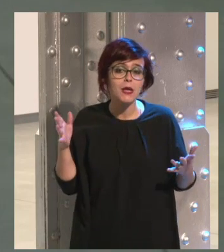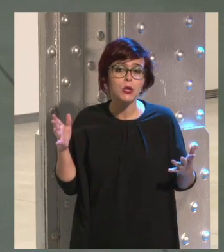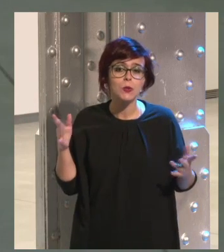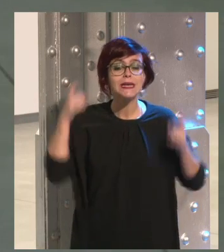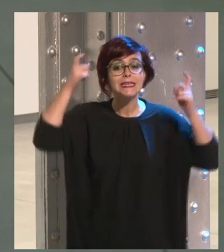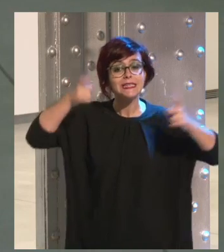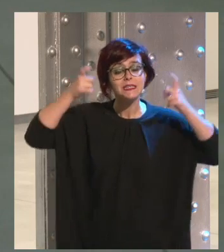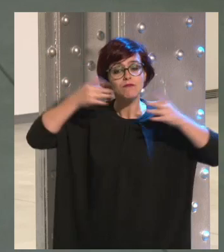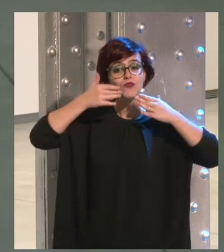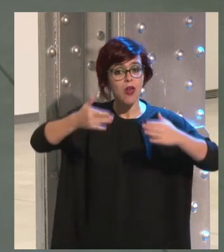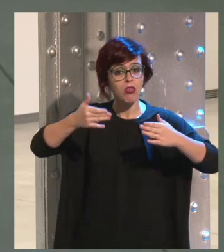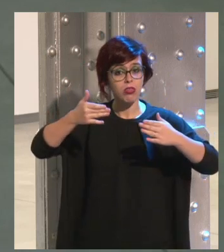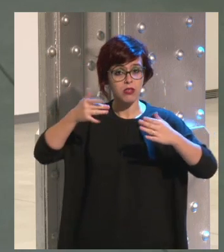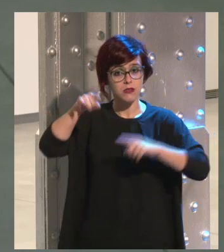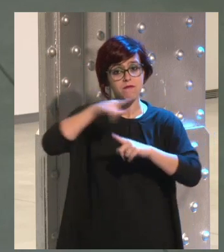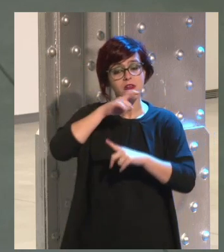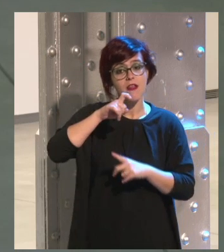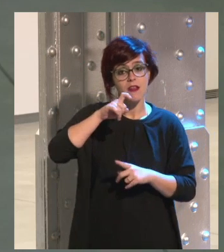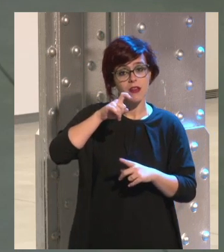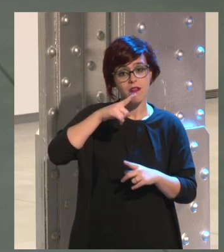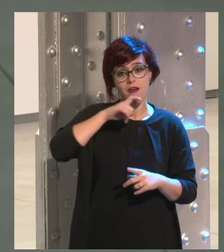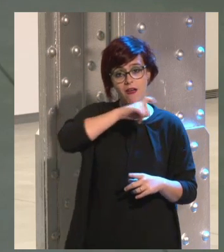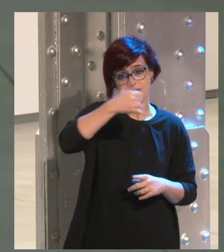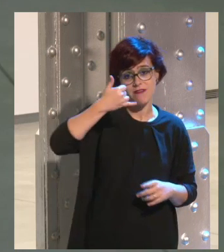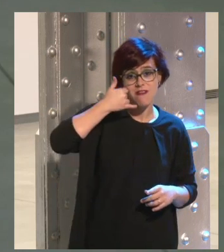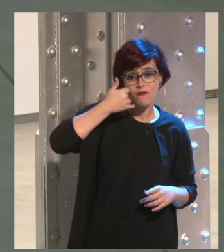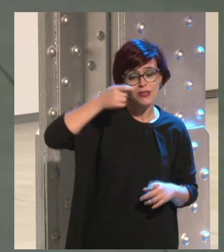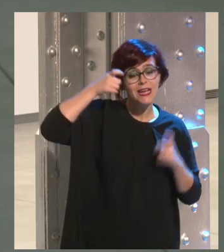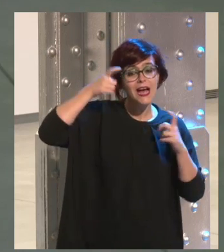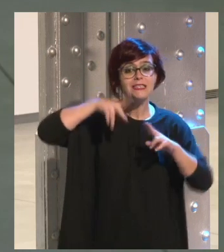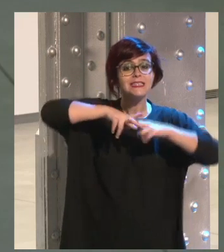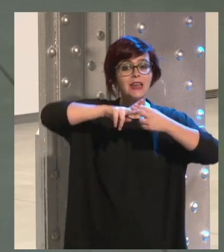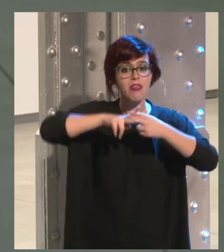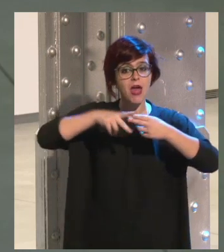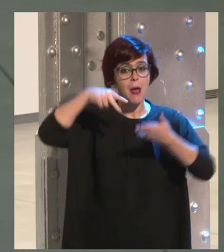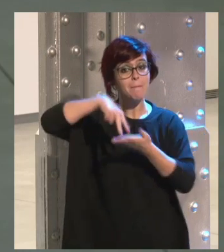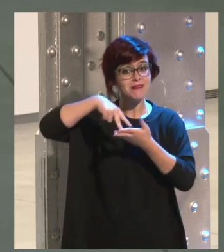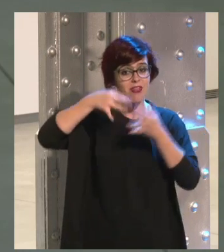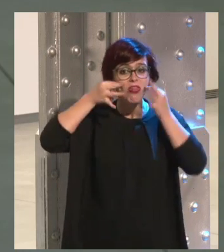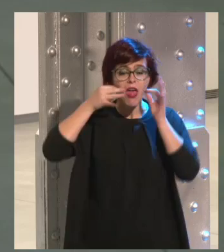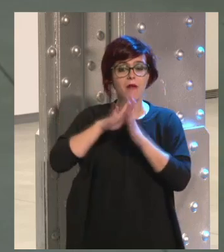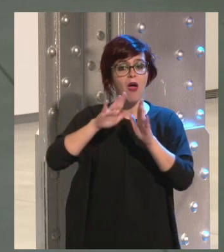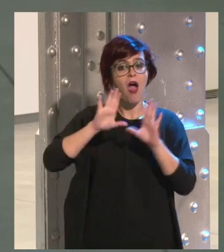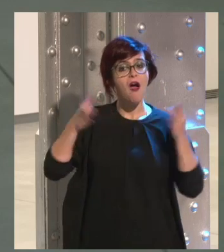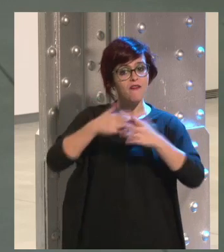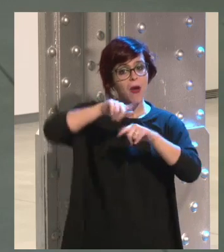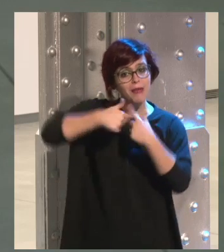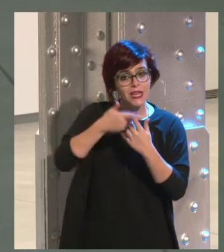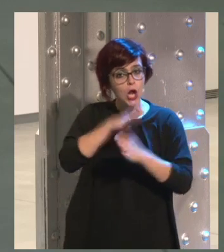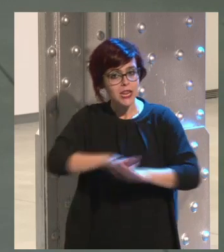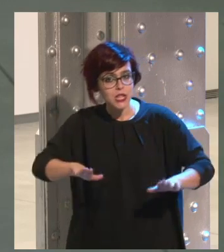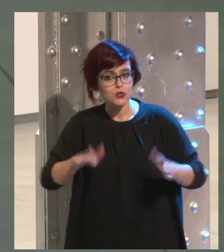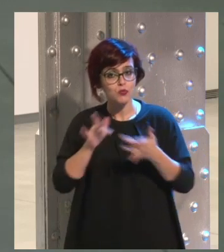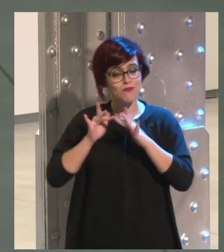intentamos también a través y gracias también a Fundación Telefónica es hacer talleres presenciales con las familias y con los niños, que los